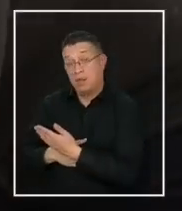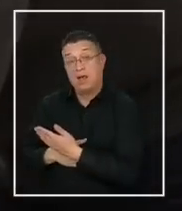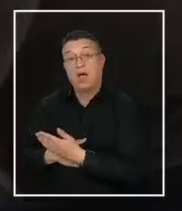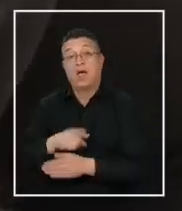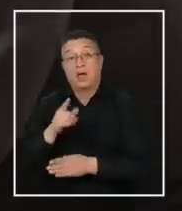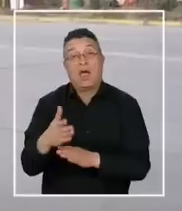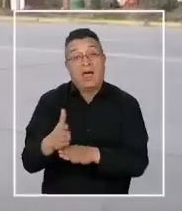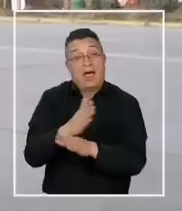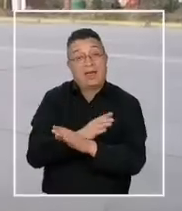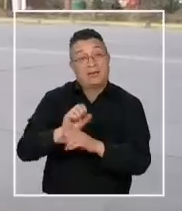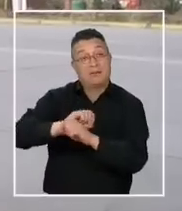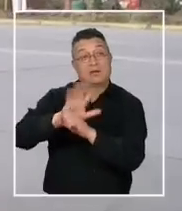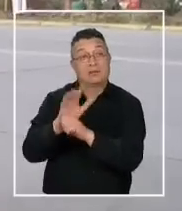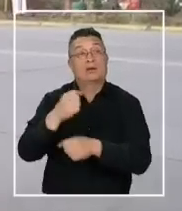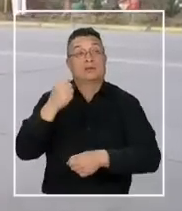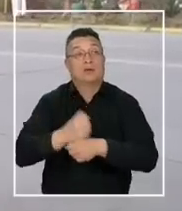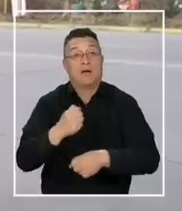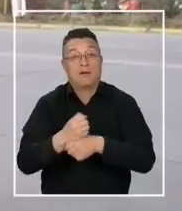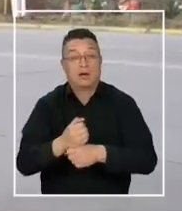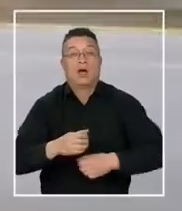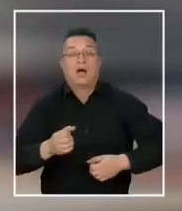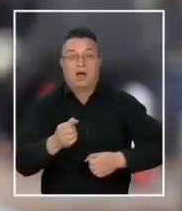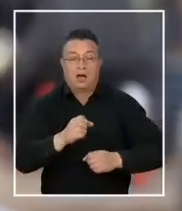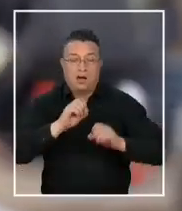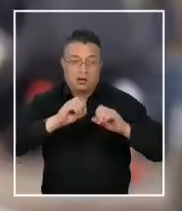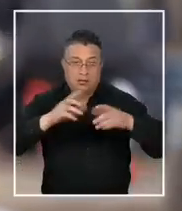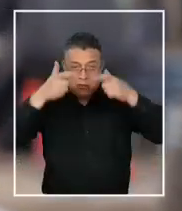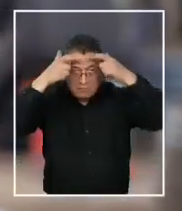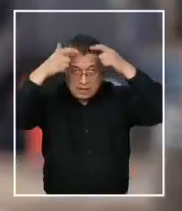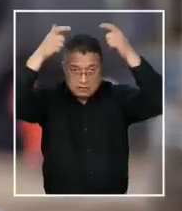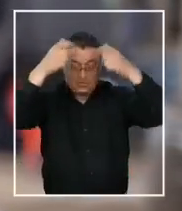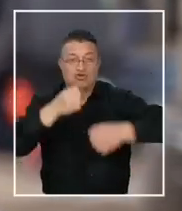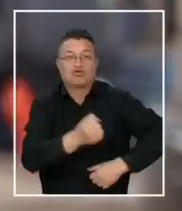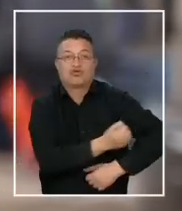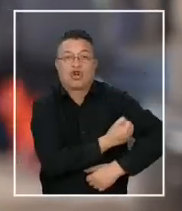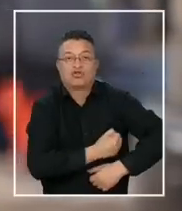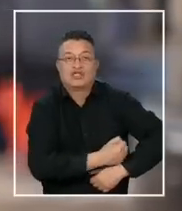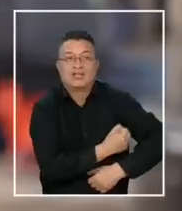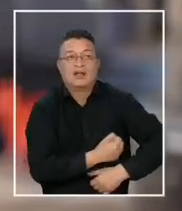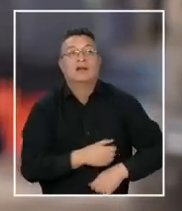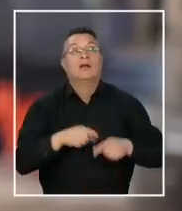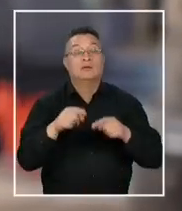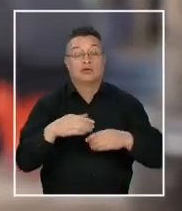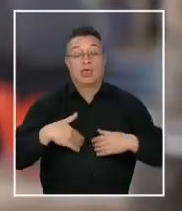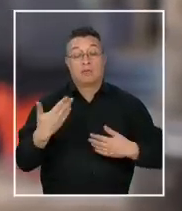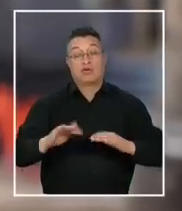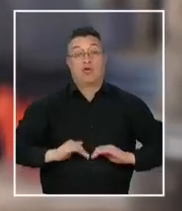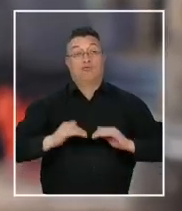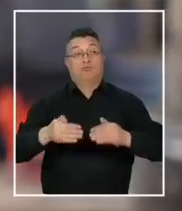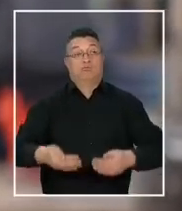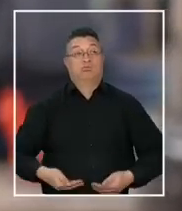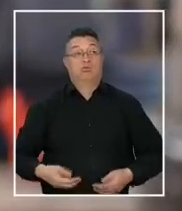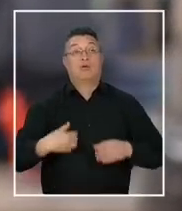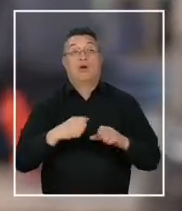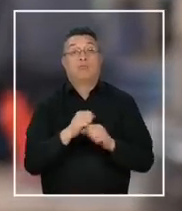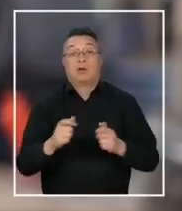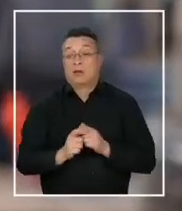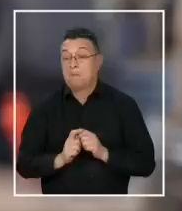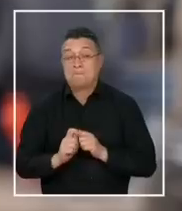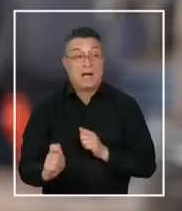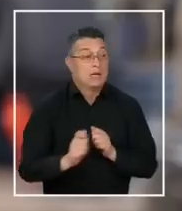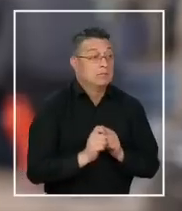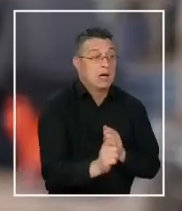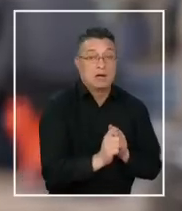antes de la pandemia trabajaba como maestra de cocina. Lo que pasa es que después me quedé embarazada y por el hecho de que no podé tener para parar